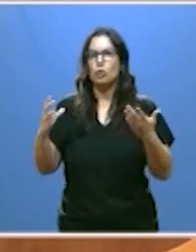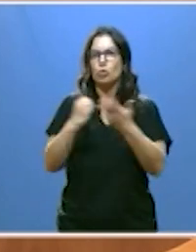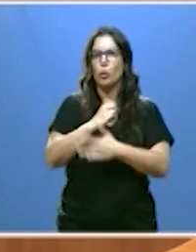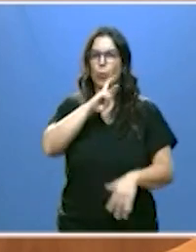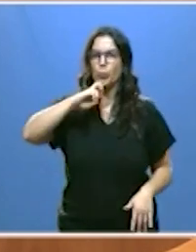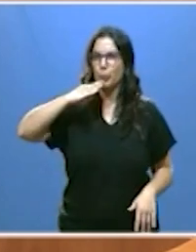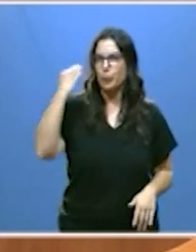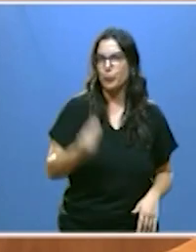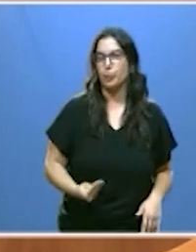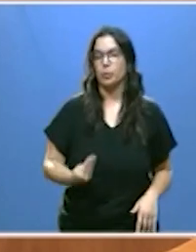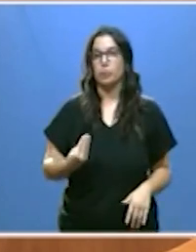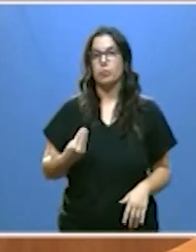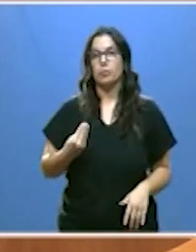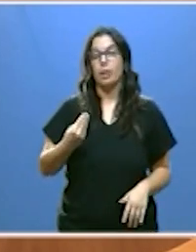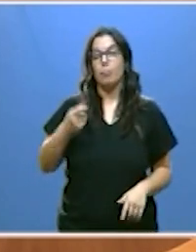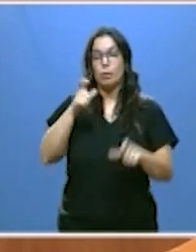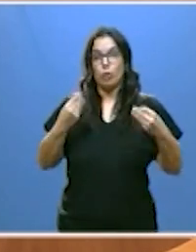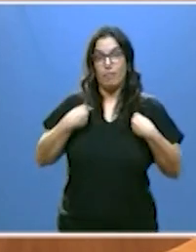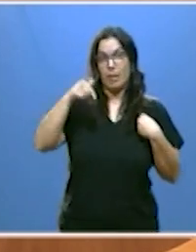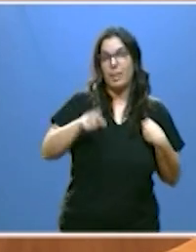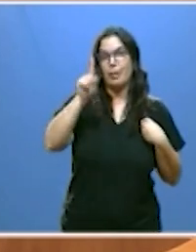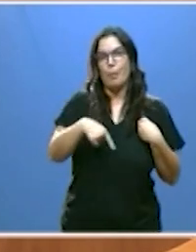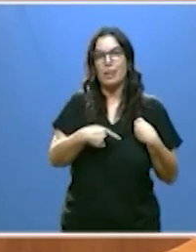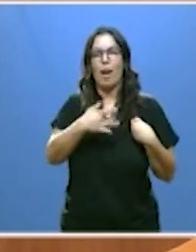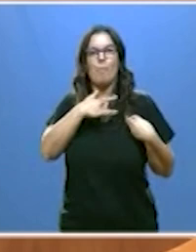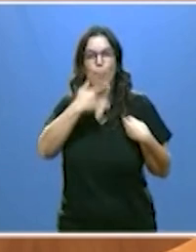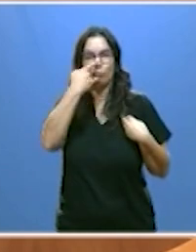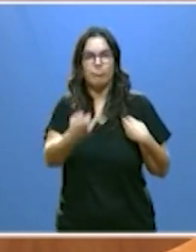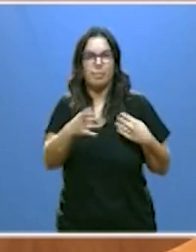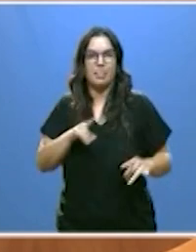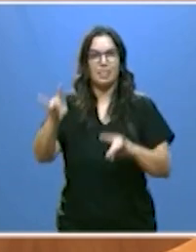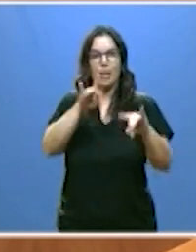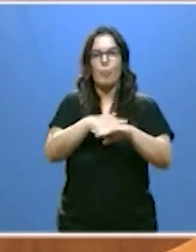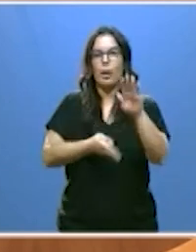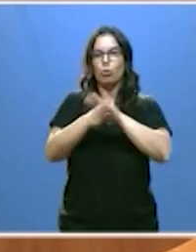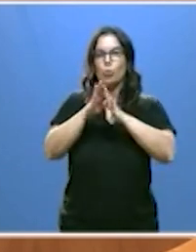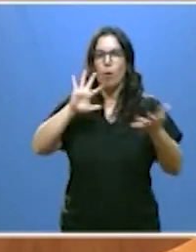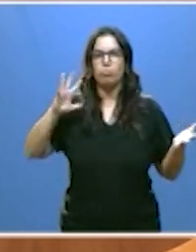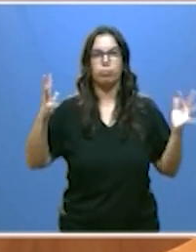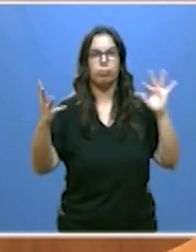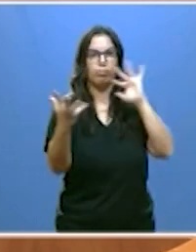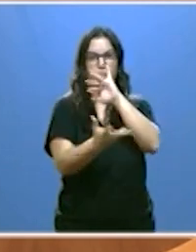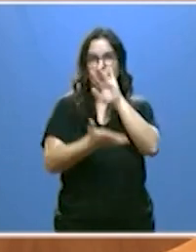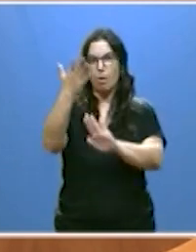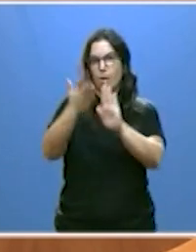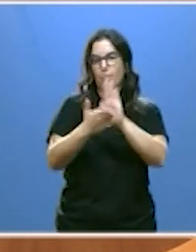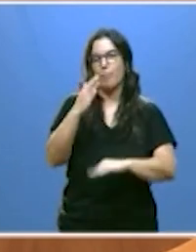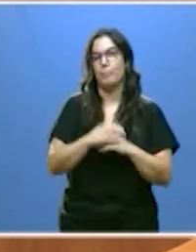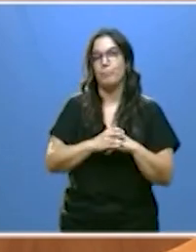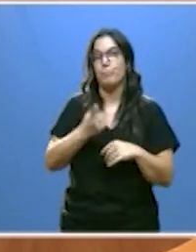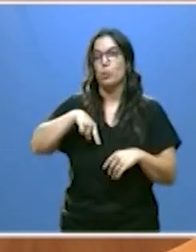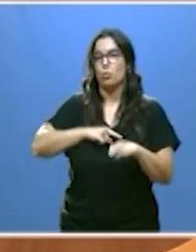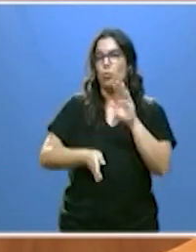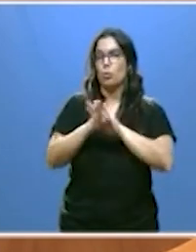que la habitamos y la amamos para seguir continuando la transformación imparable de nuestra tierra vamos a continuar